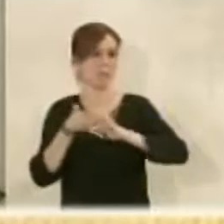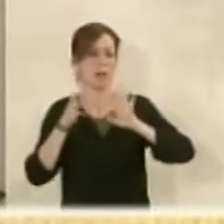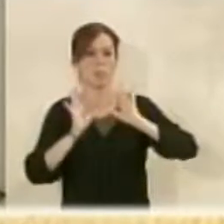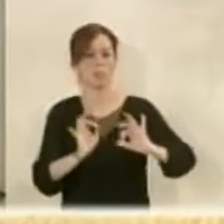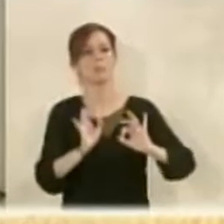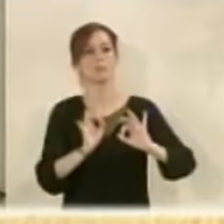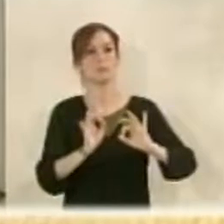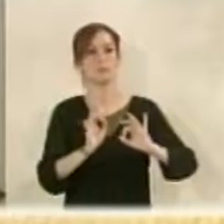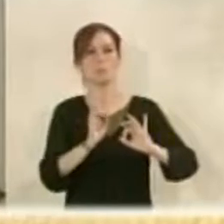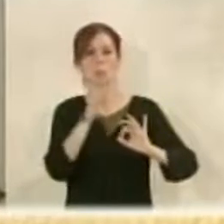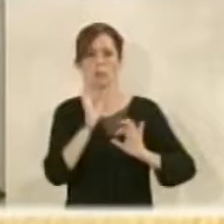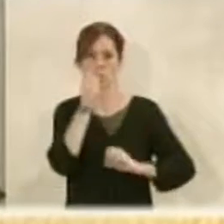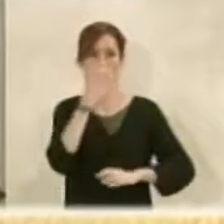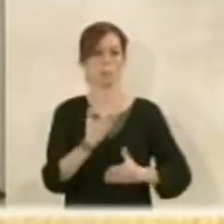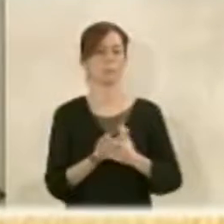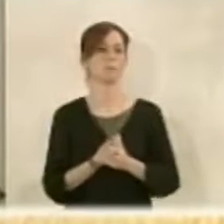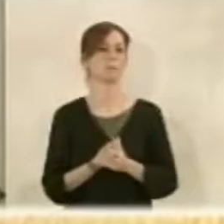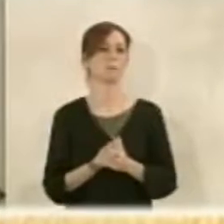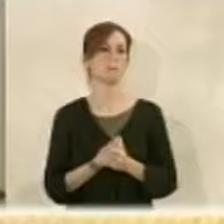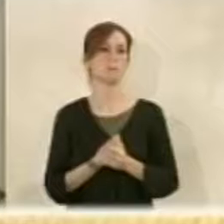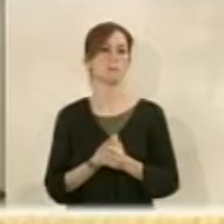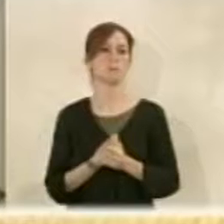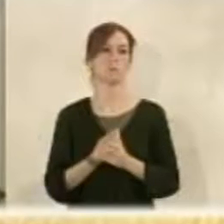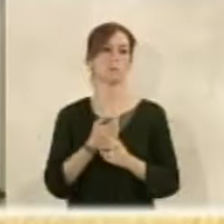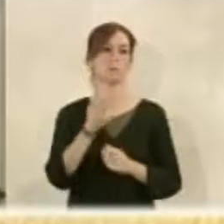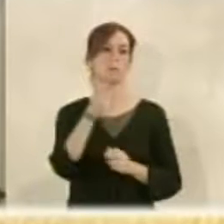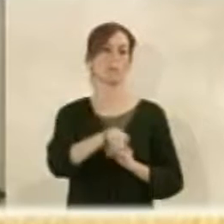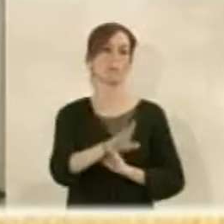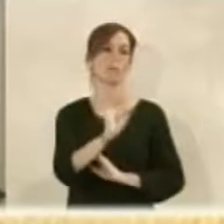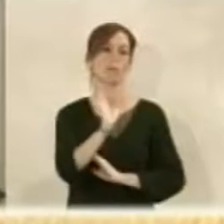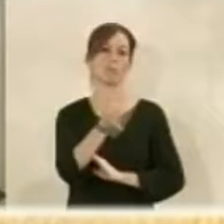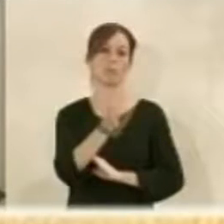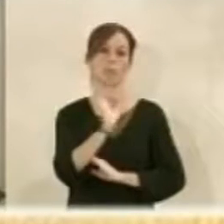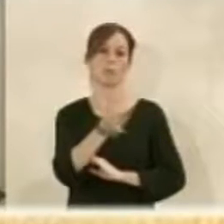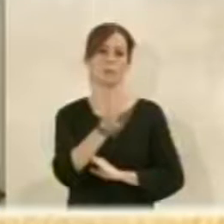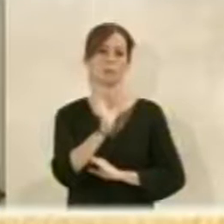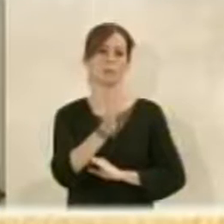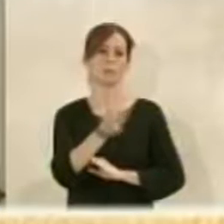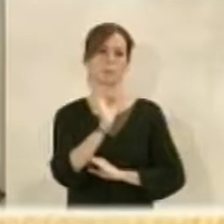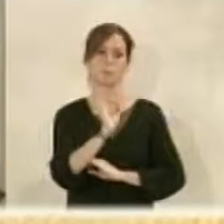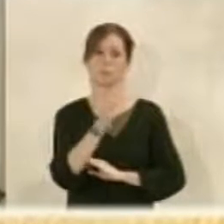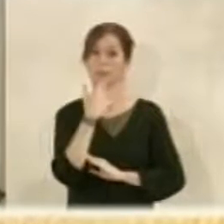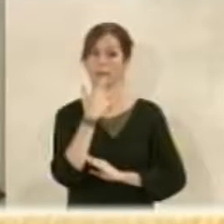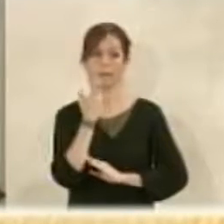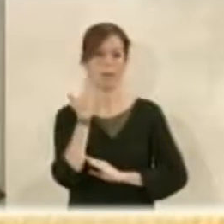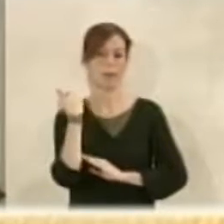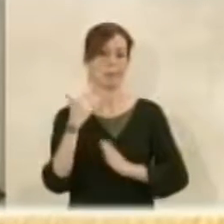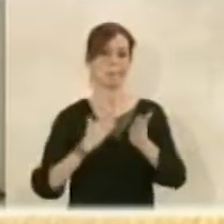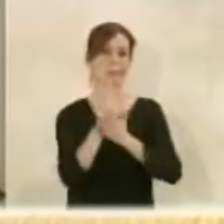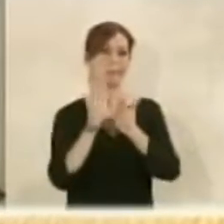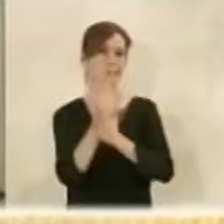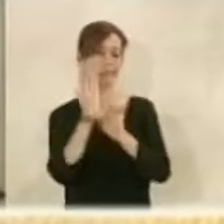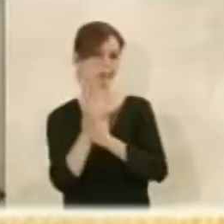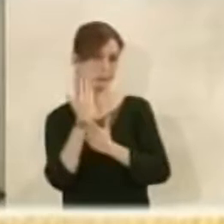hacemos bien en hacerlo así, a pesar de los contratiempos que hayan podido